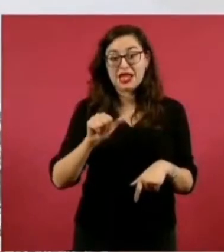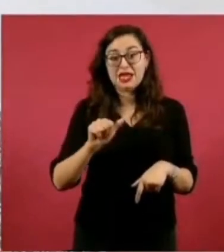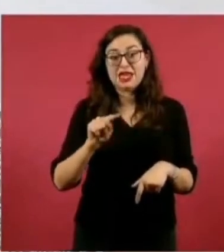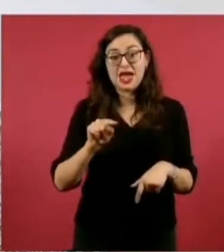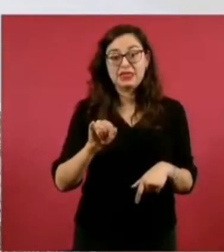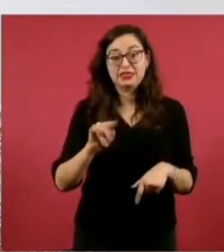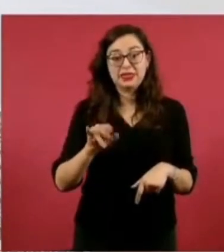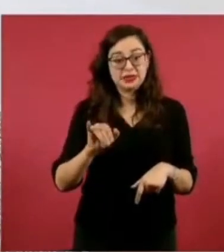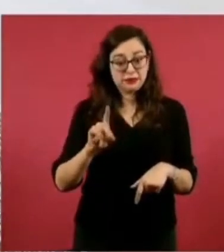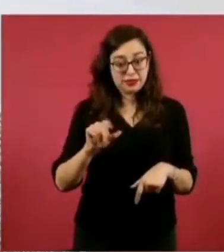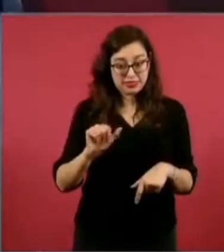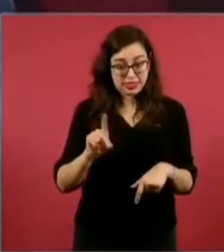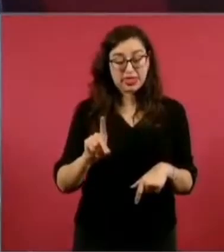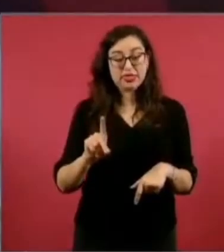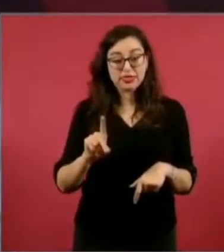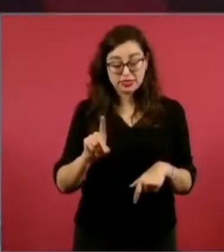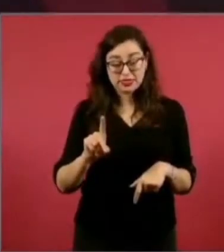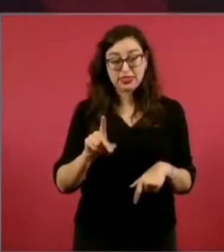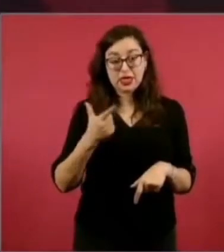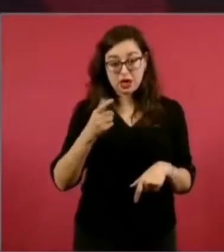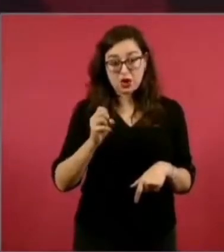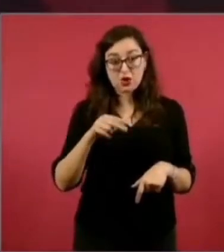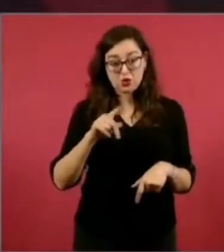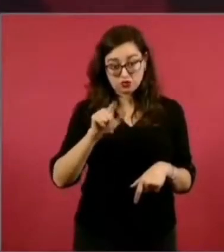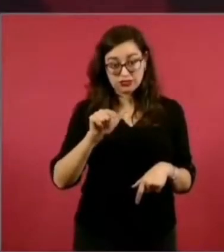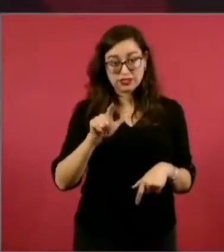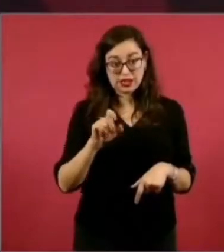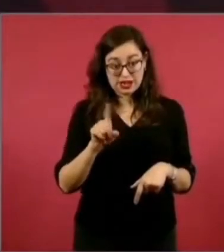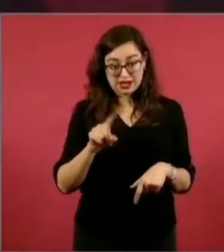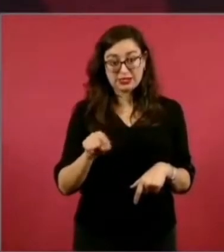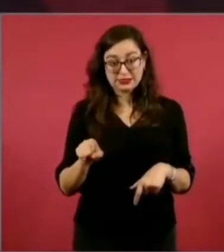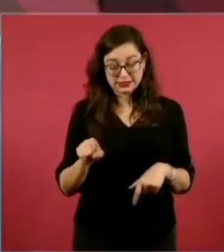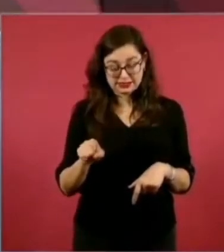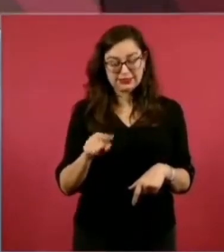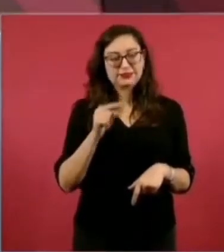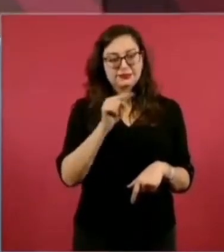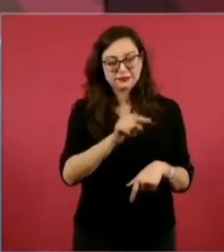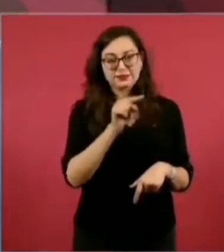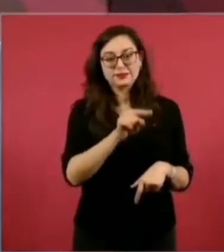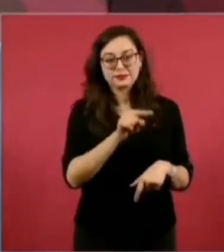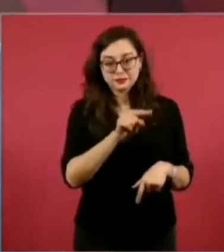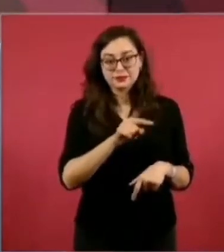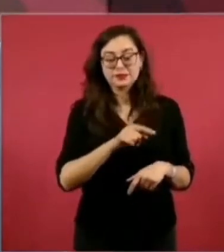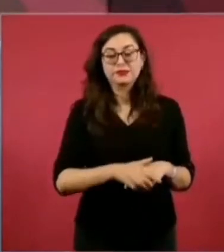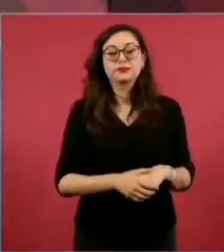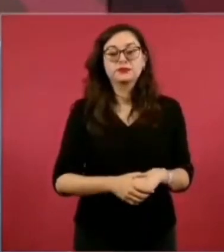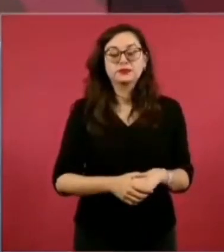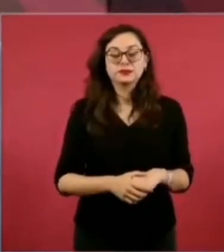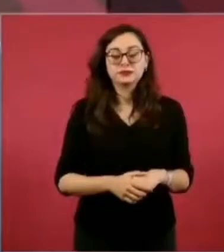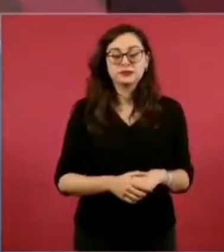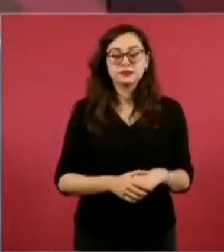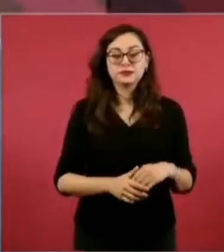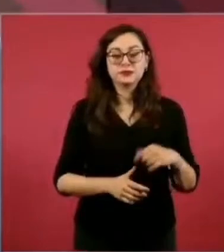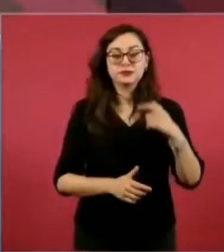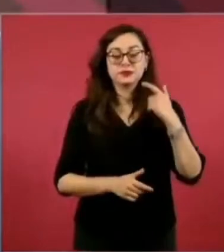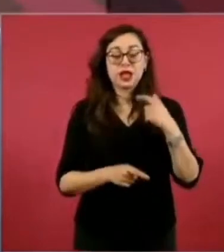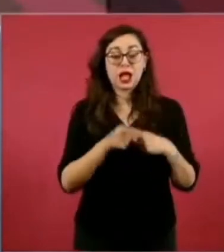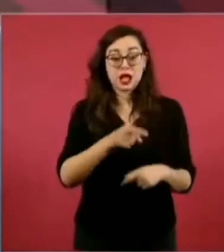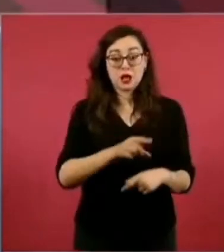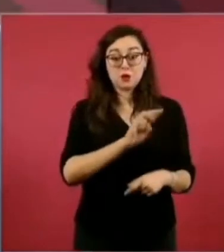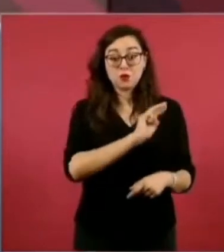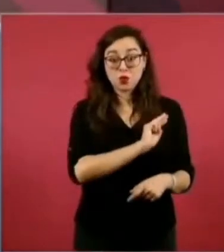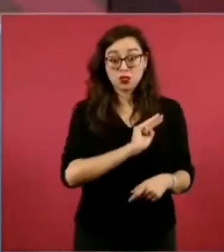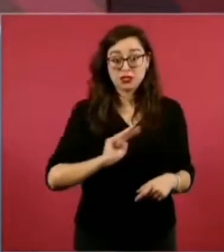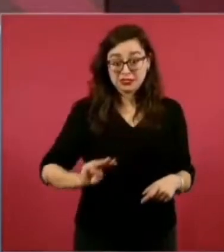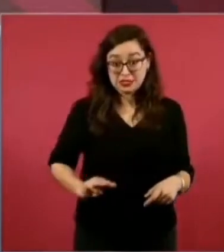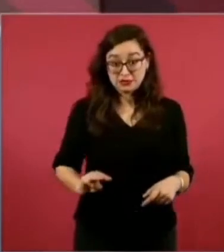González Parás. Allí en el municipio de Guadalupe, me